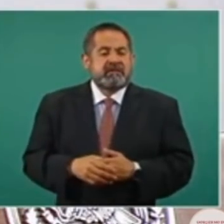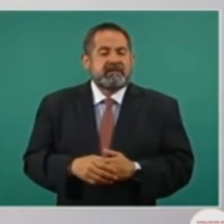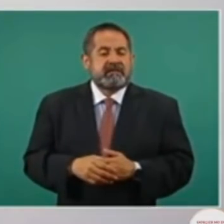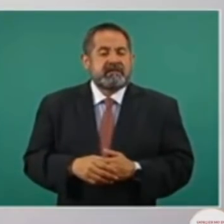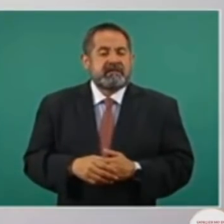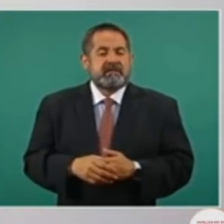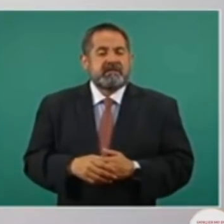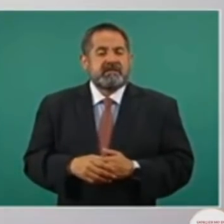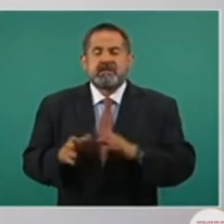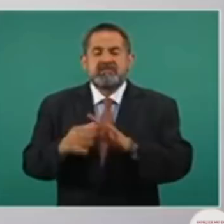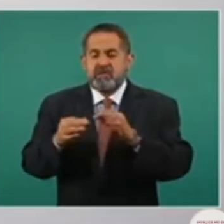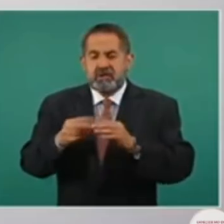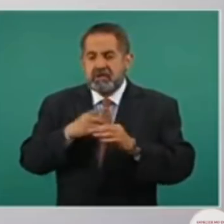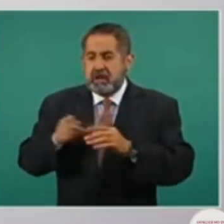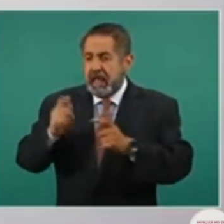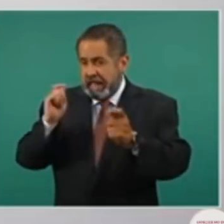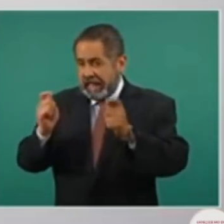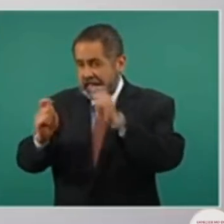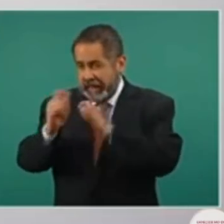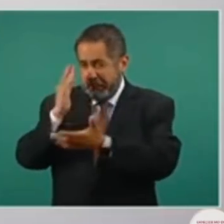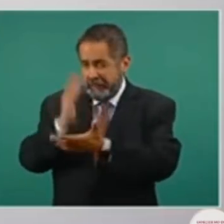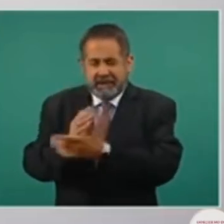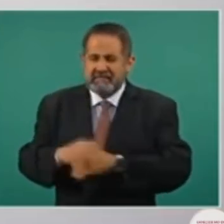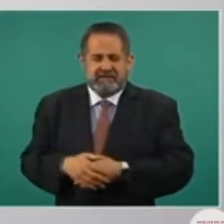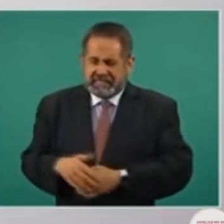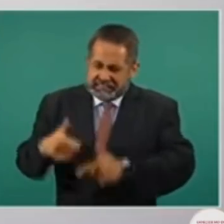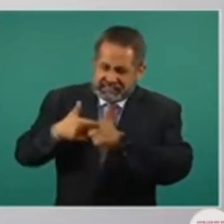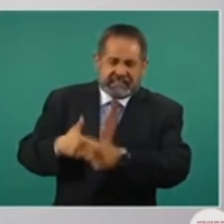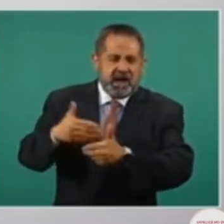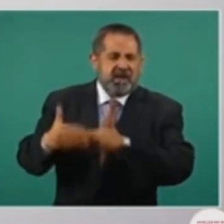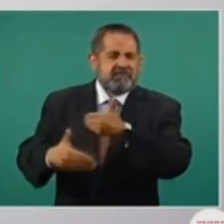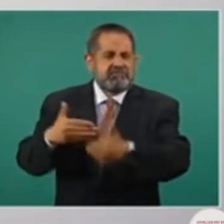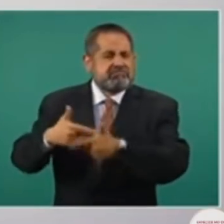no detenernos en la transformación. Y claro que va a haber